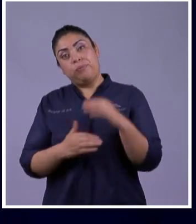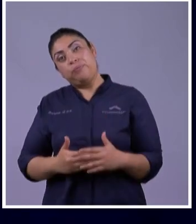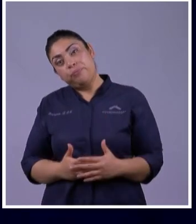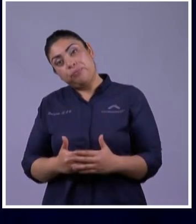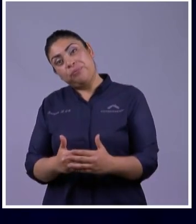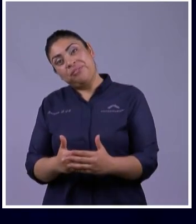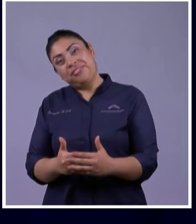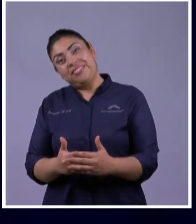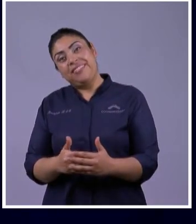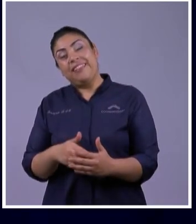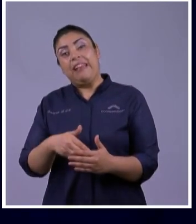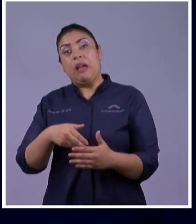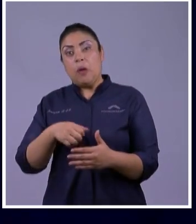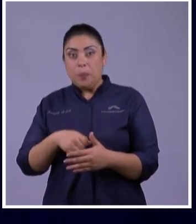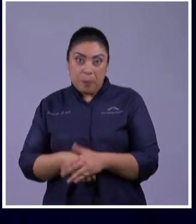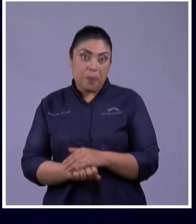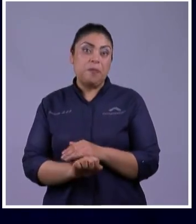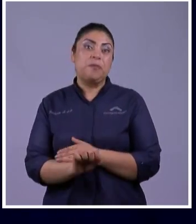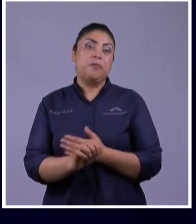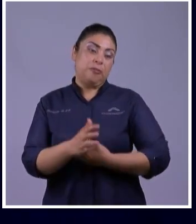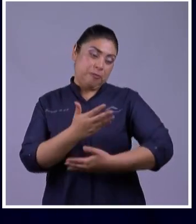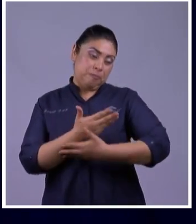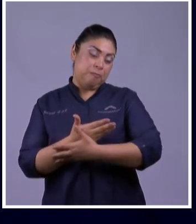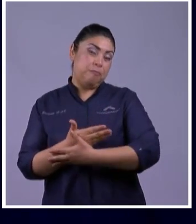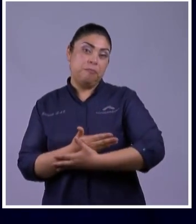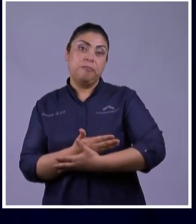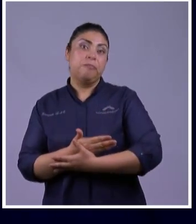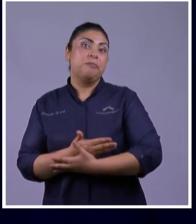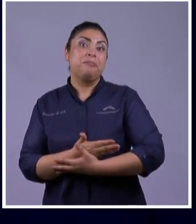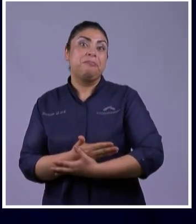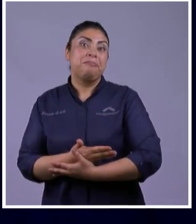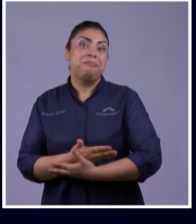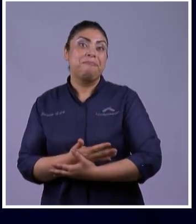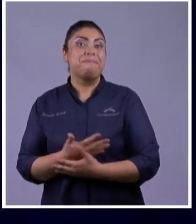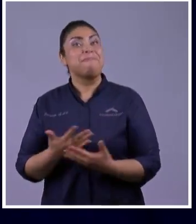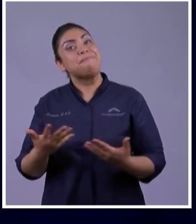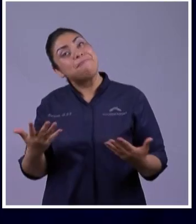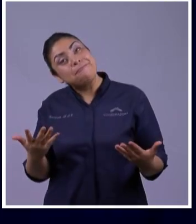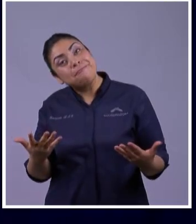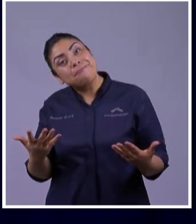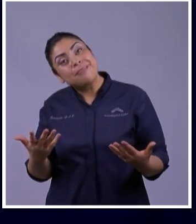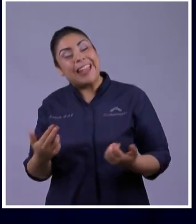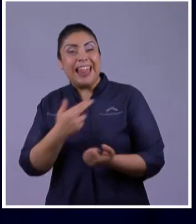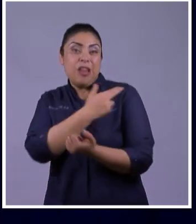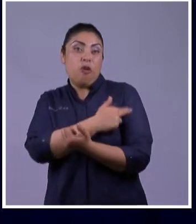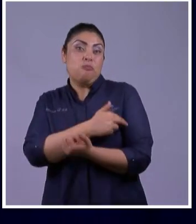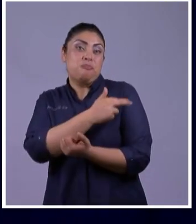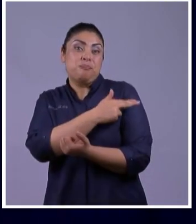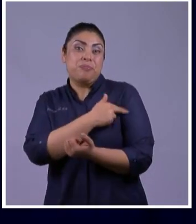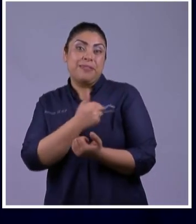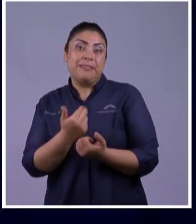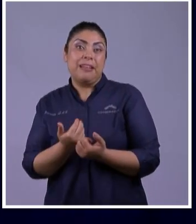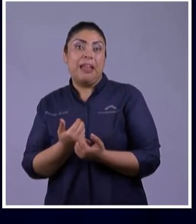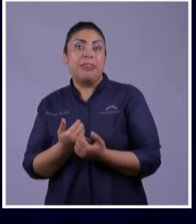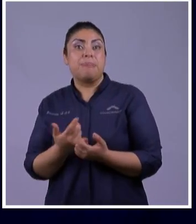Aislada No tiene visitas Ni del papá De su bebé Samuelito Y entonces Hubo